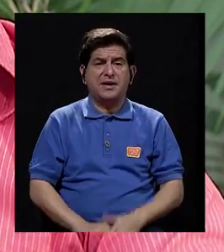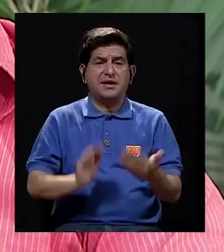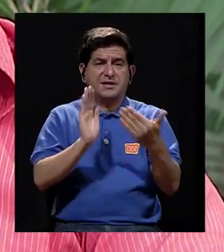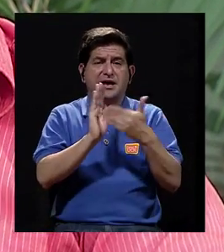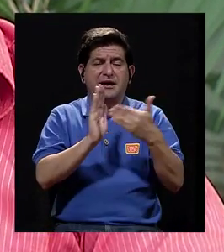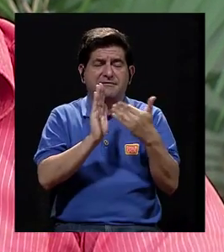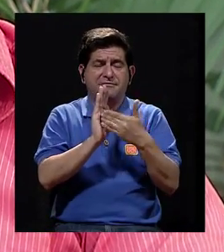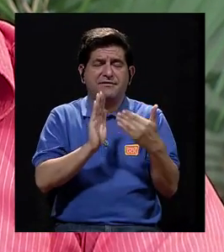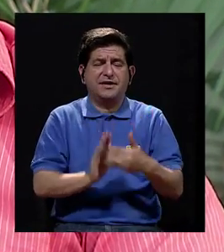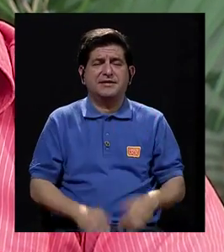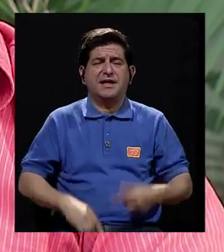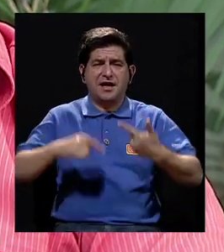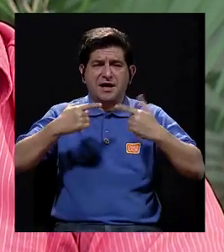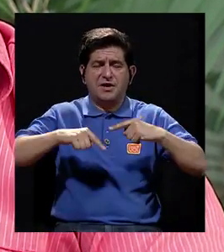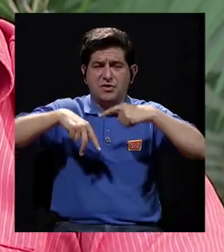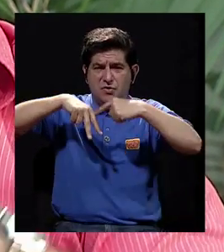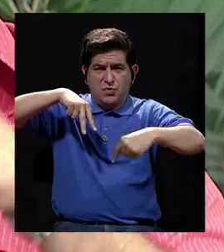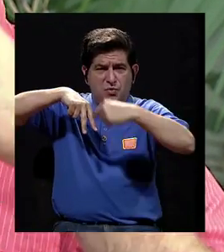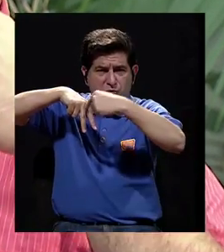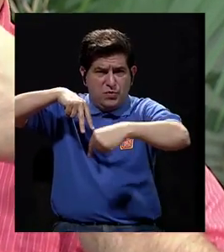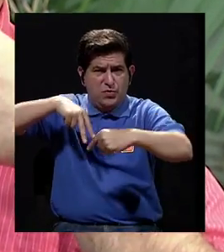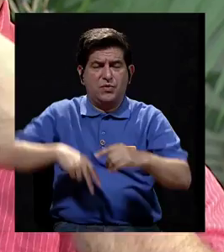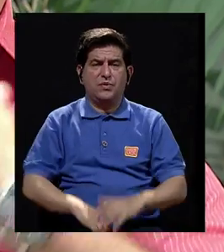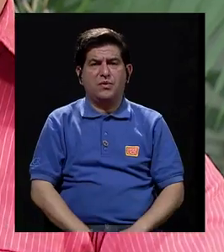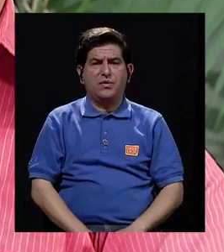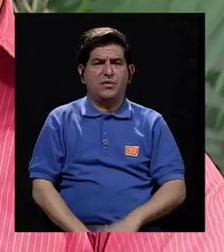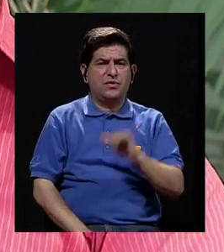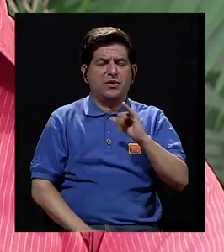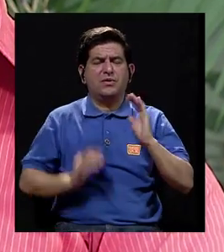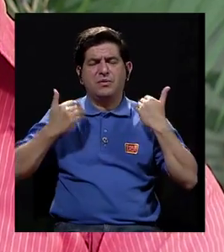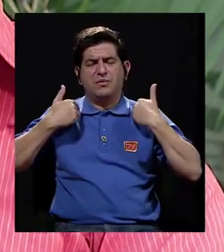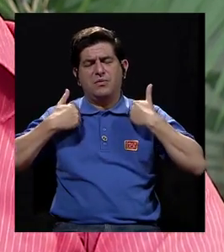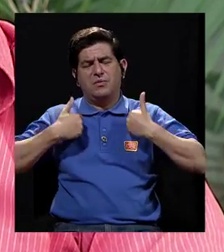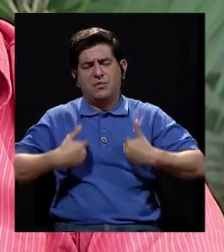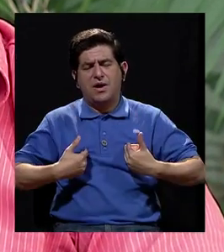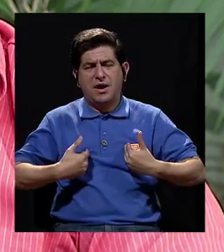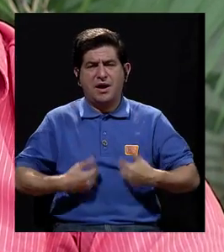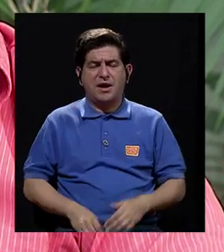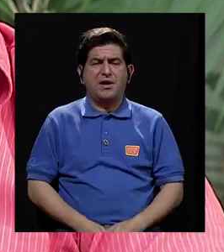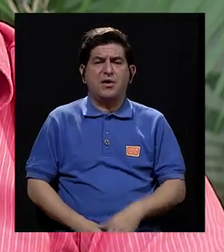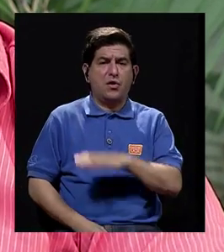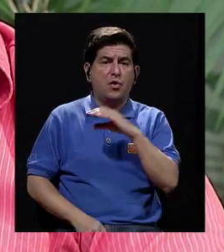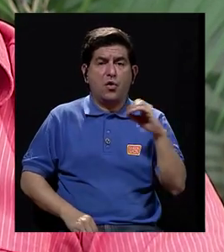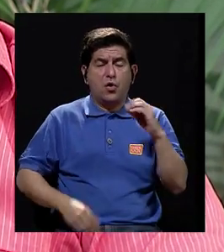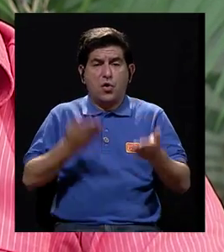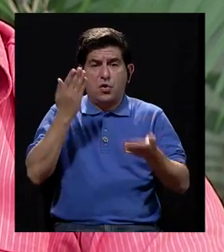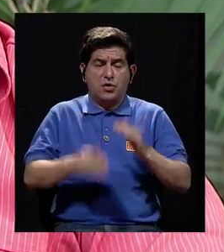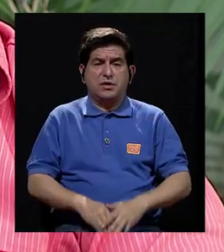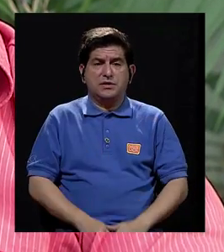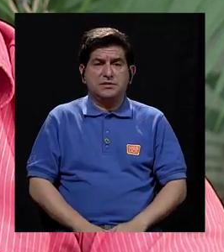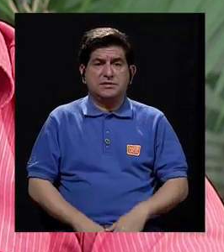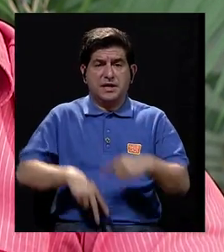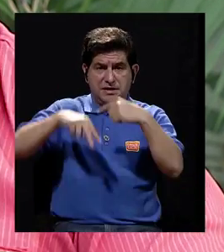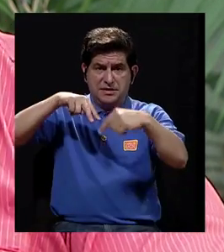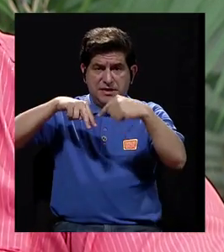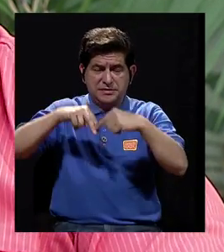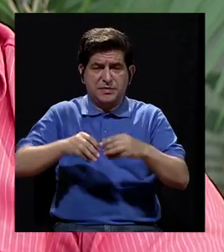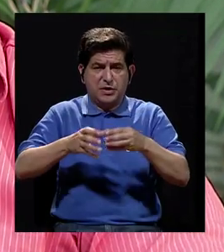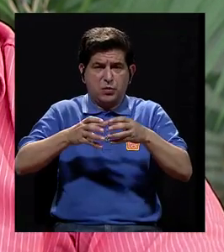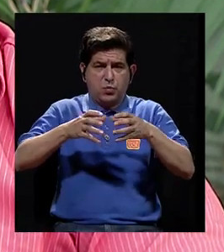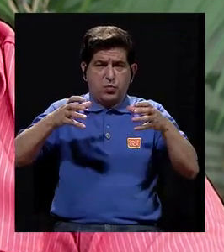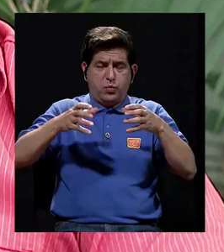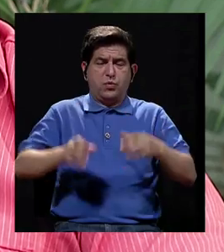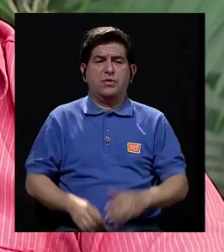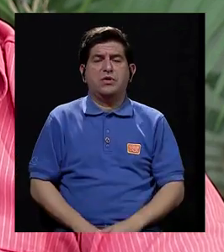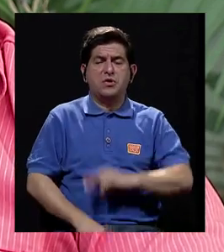exacerba son los dolores en las piernas, muchas veces ese dolor en el cansancio, piernitas hinchadas, ¿verdad? Que es típico el embarazo al final